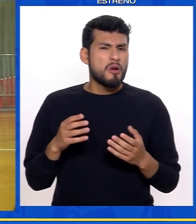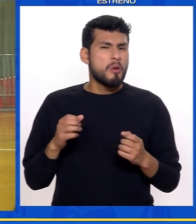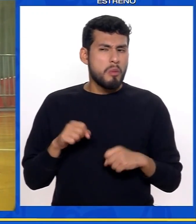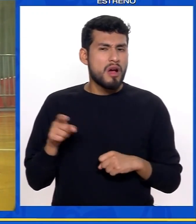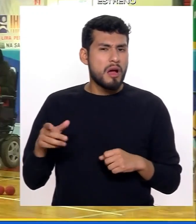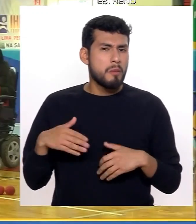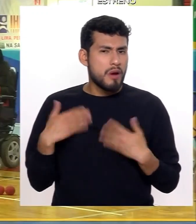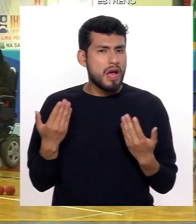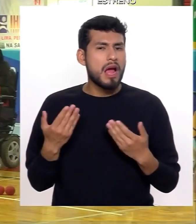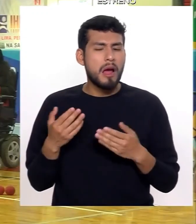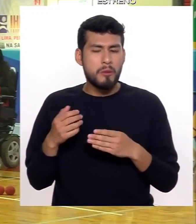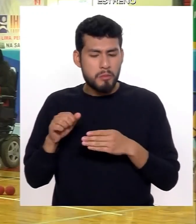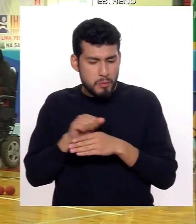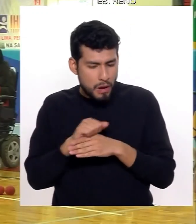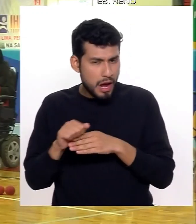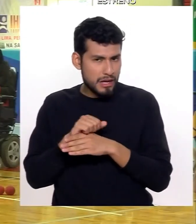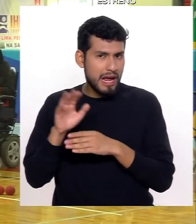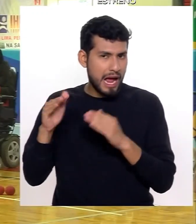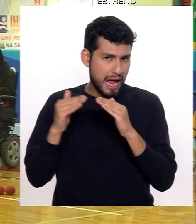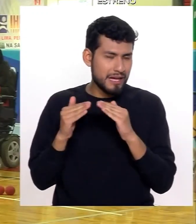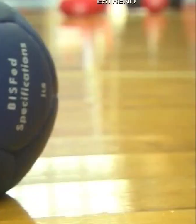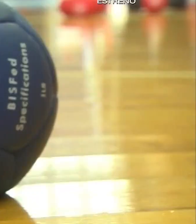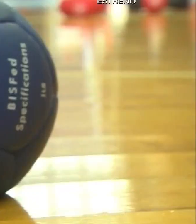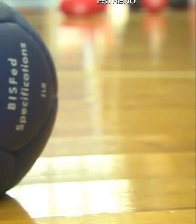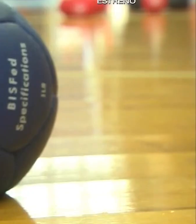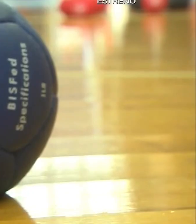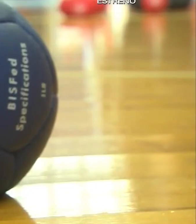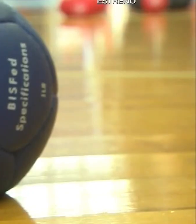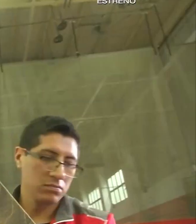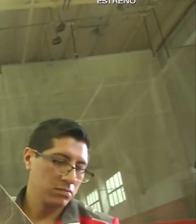distraiga sus tácticas y todo eso.